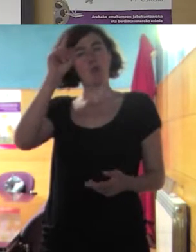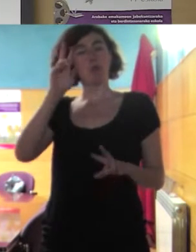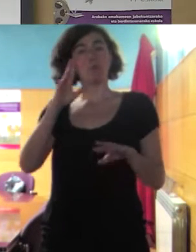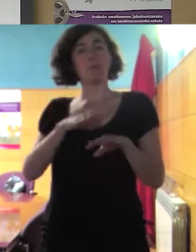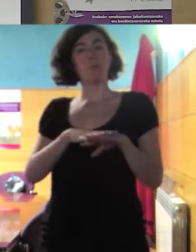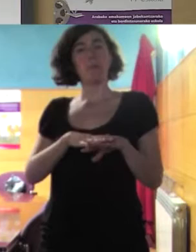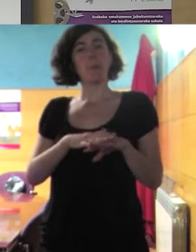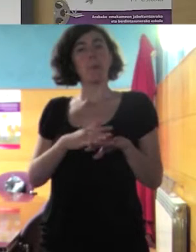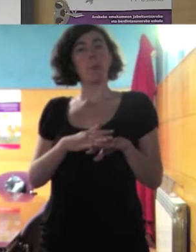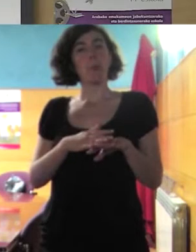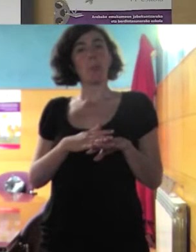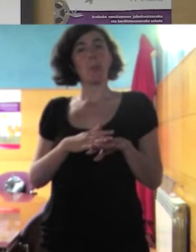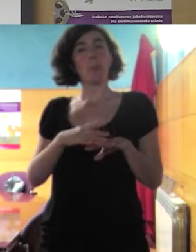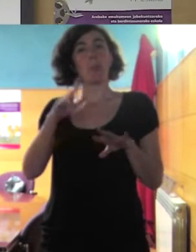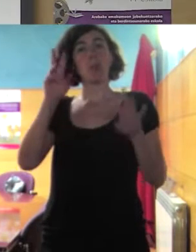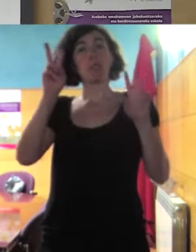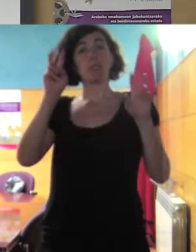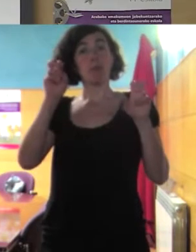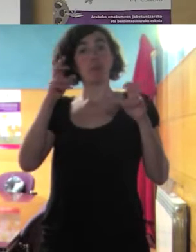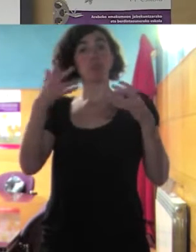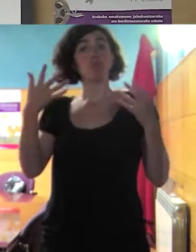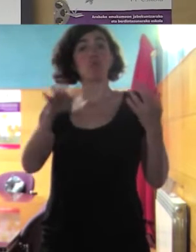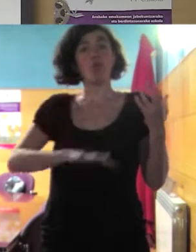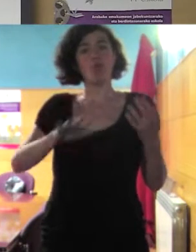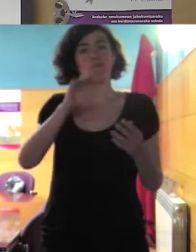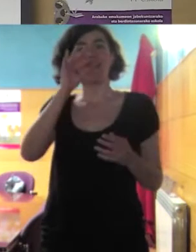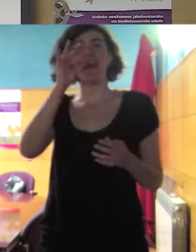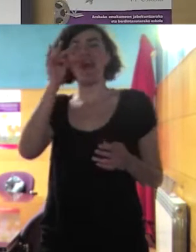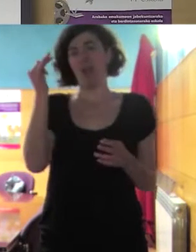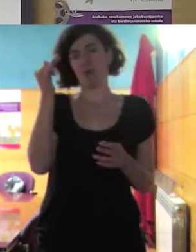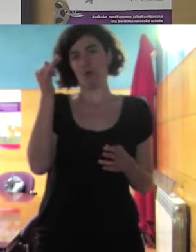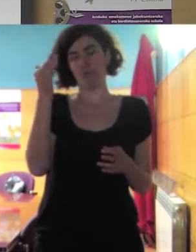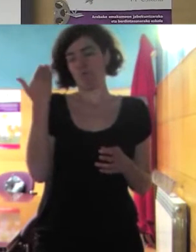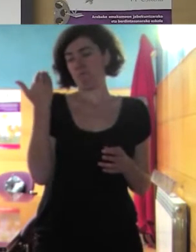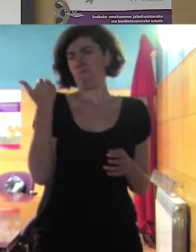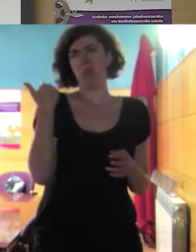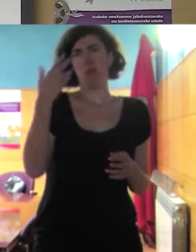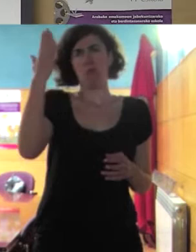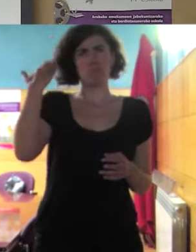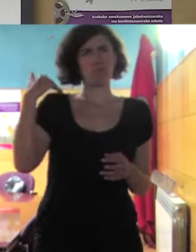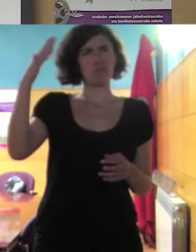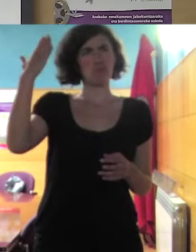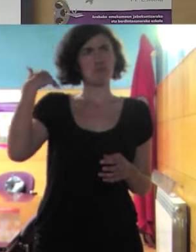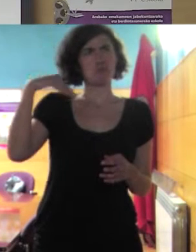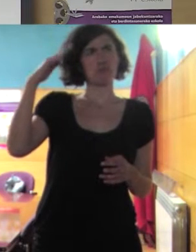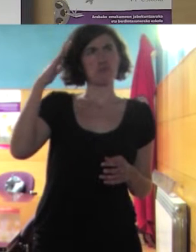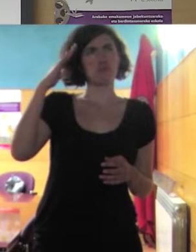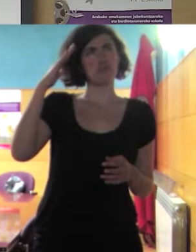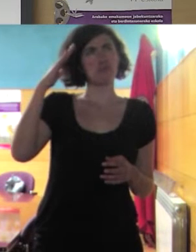en Gerona hace poco tiempo bueno quizá un par de años no menos